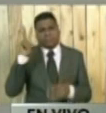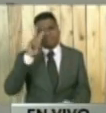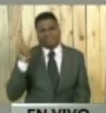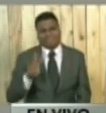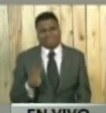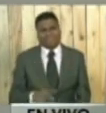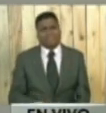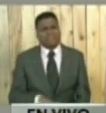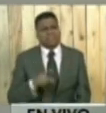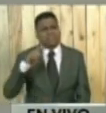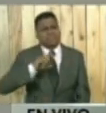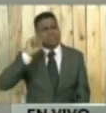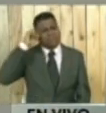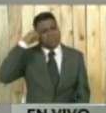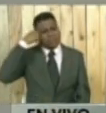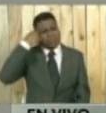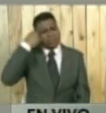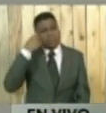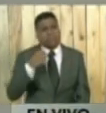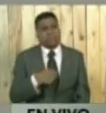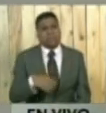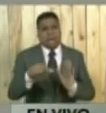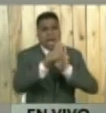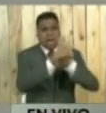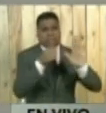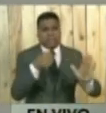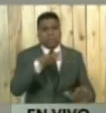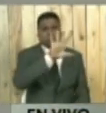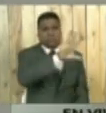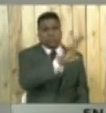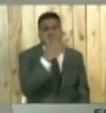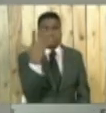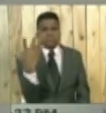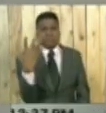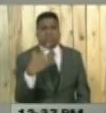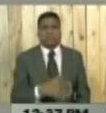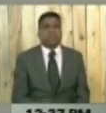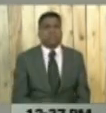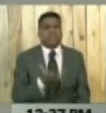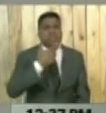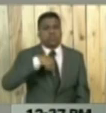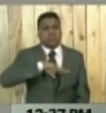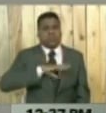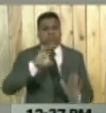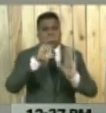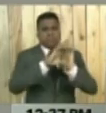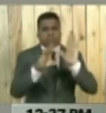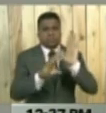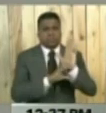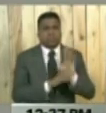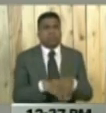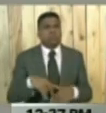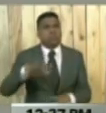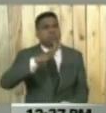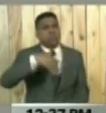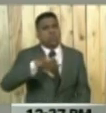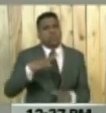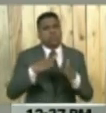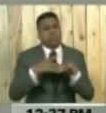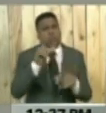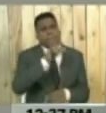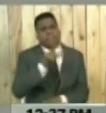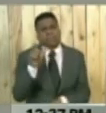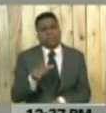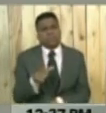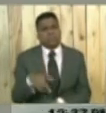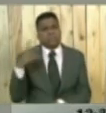Es necesario recordar el contenido del artículo 55 de nuestra Constitución, donde toda persona tiene derecho